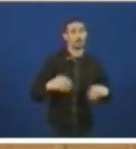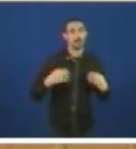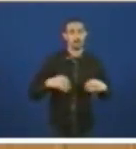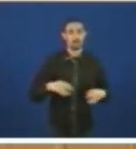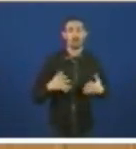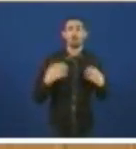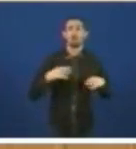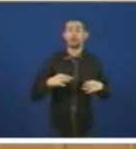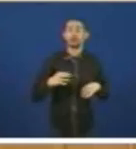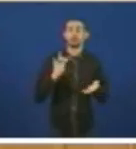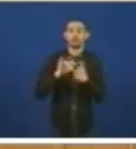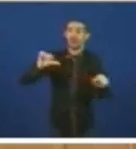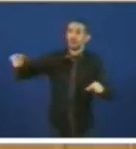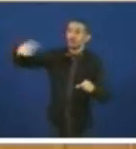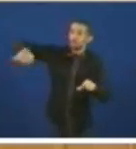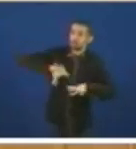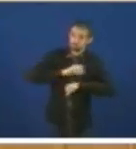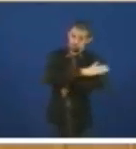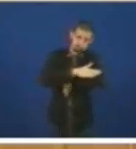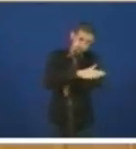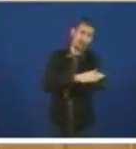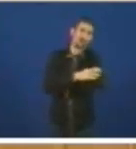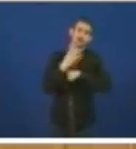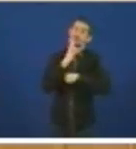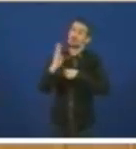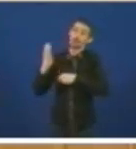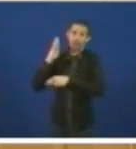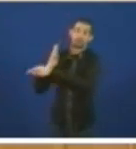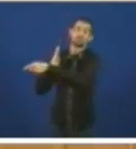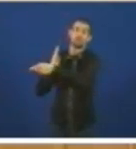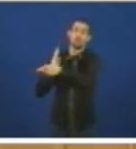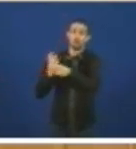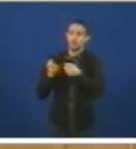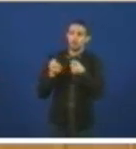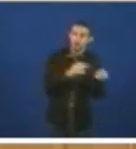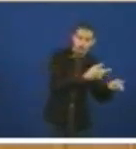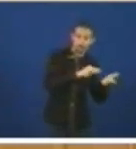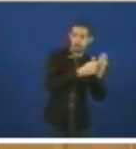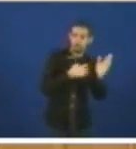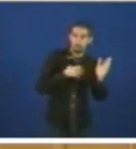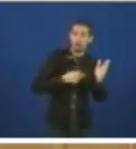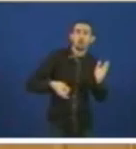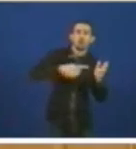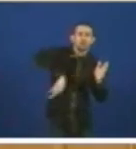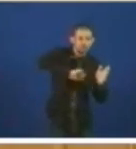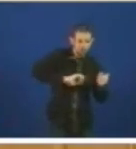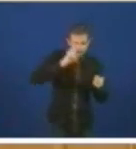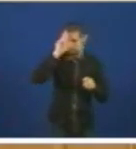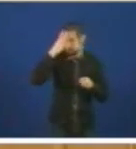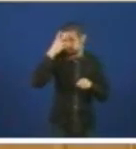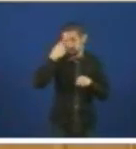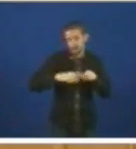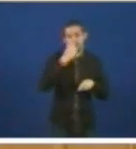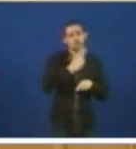normal que existan o que non foron capaces de arranxar e nos xa lle digo estamos comprometidos con eso tanto eu mismo como presidente de